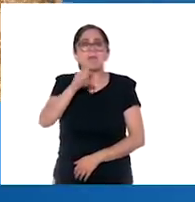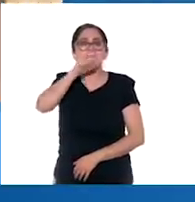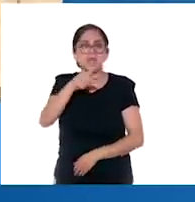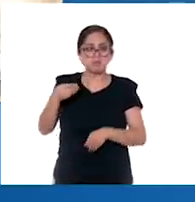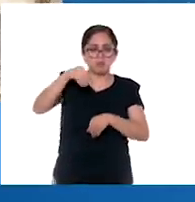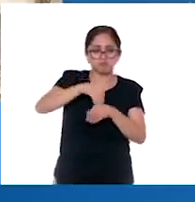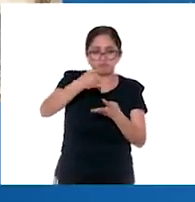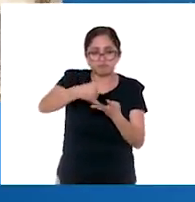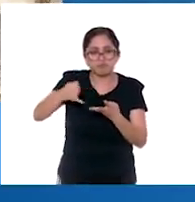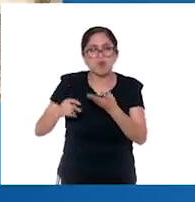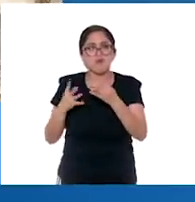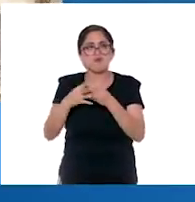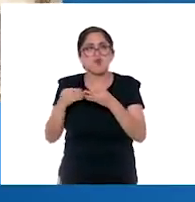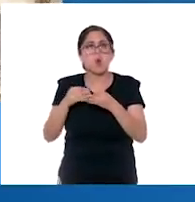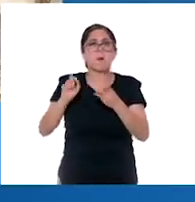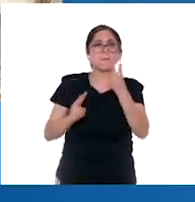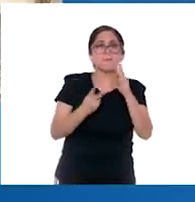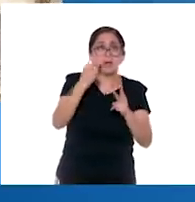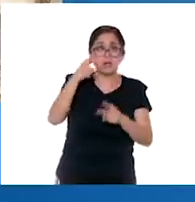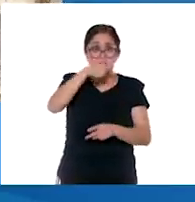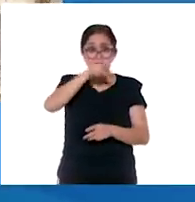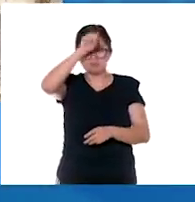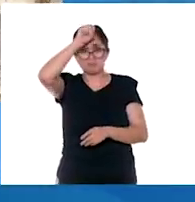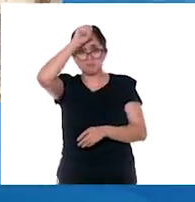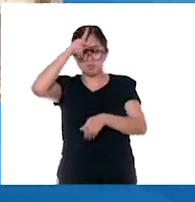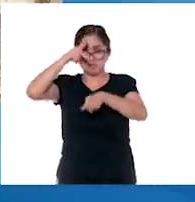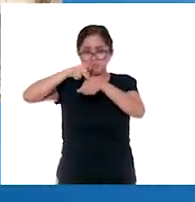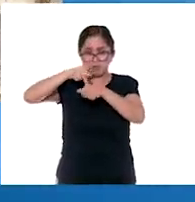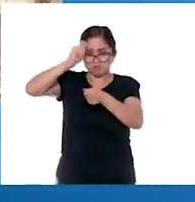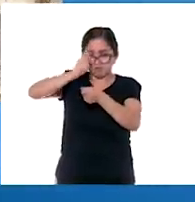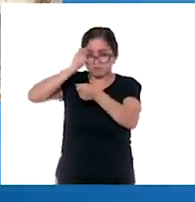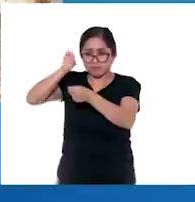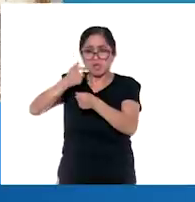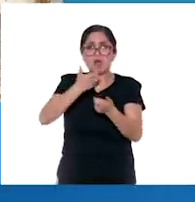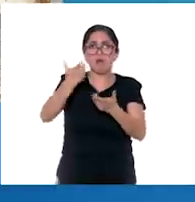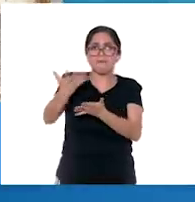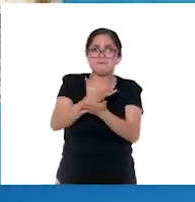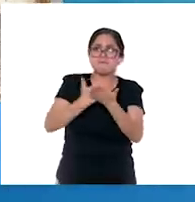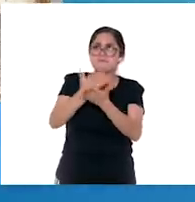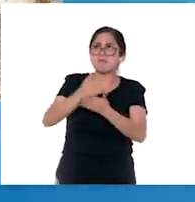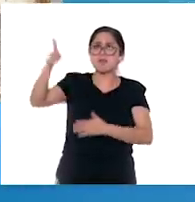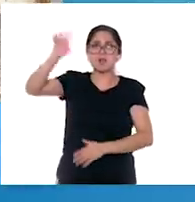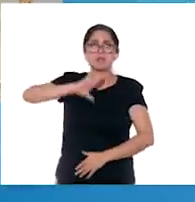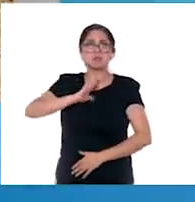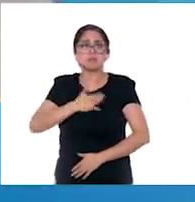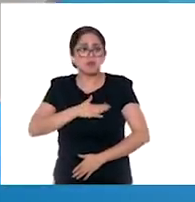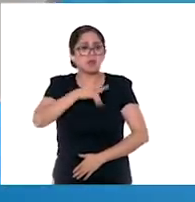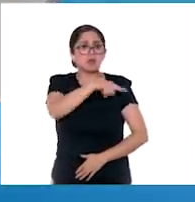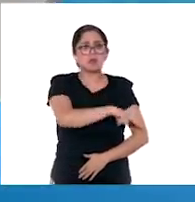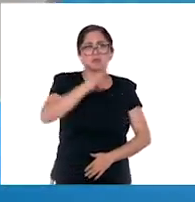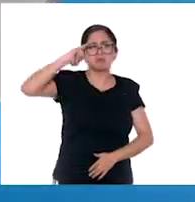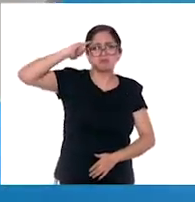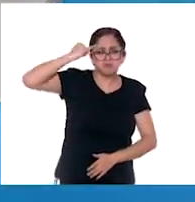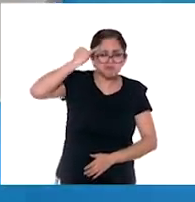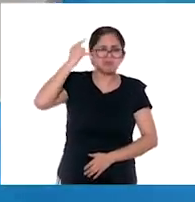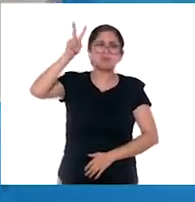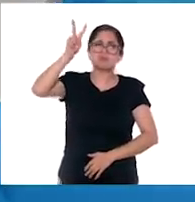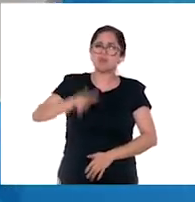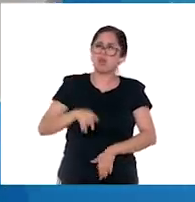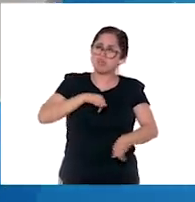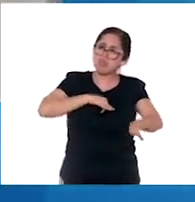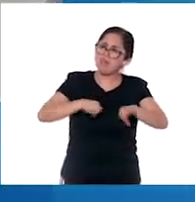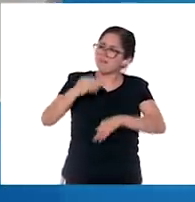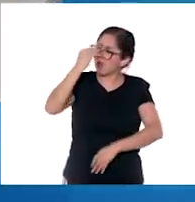vegetales. Mientras la minería arrojaba mucha riqueza para empresarios españoles, los indígenas en las minas sufrieron de explotación y malas